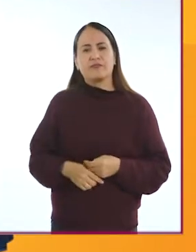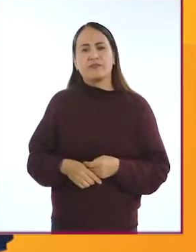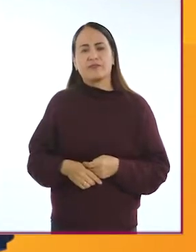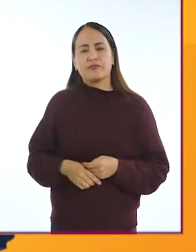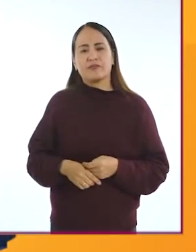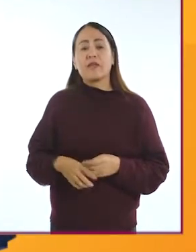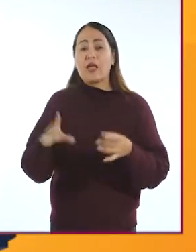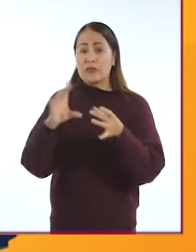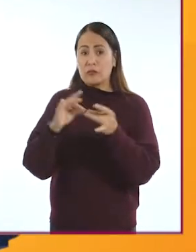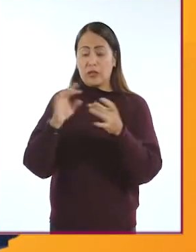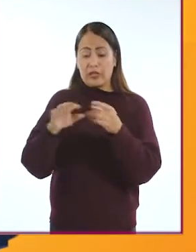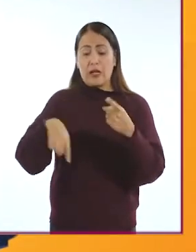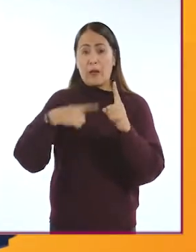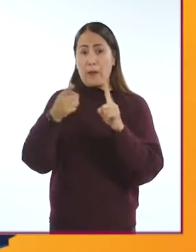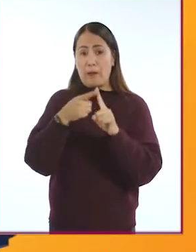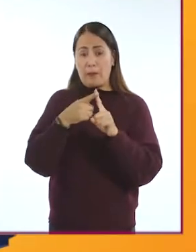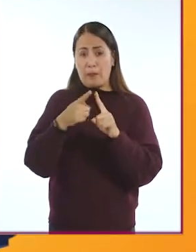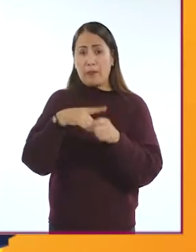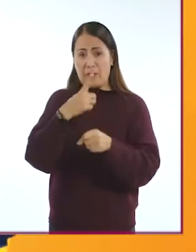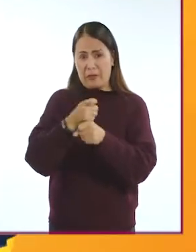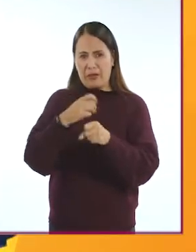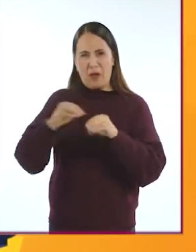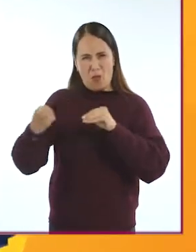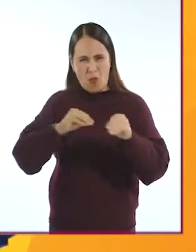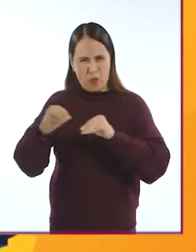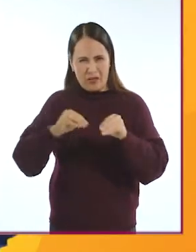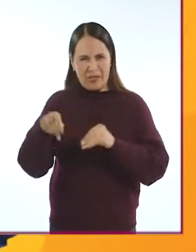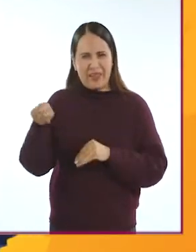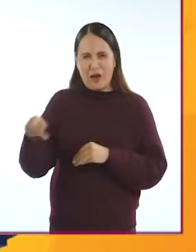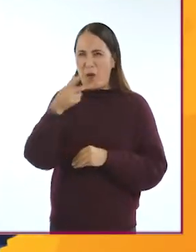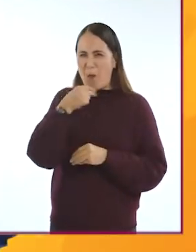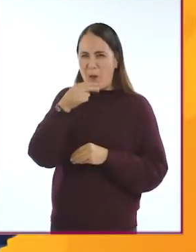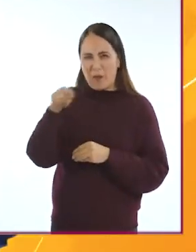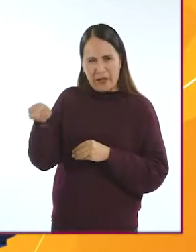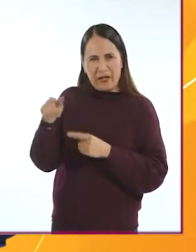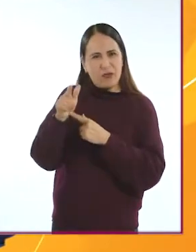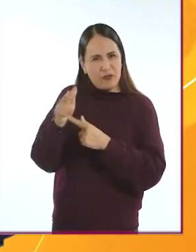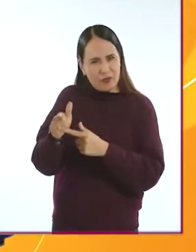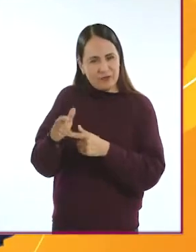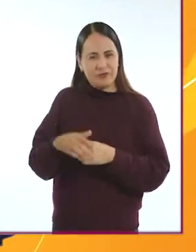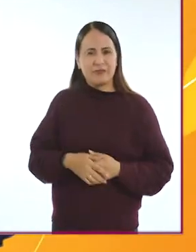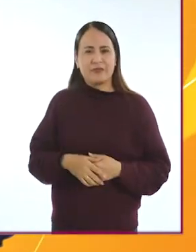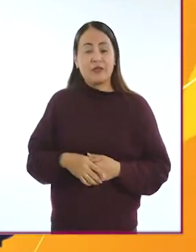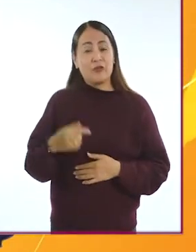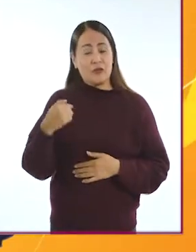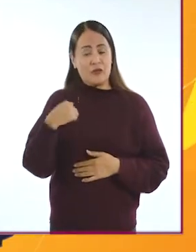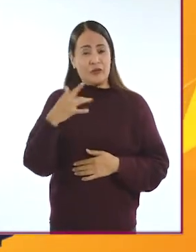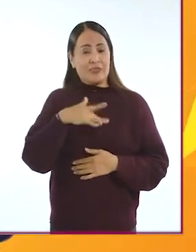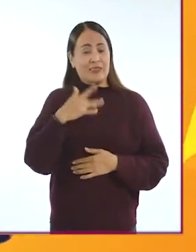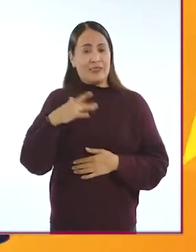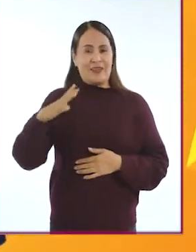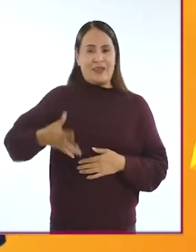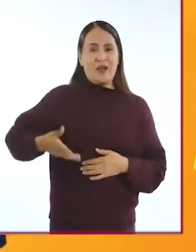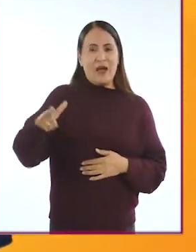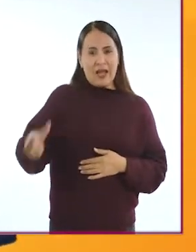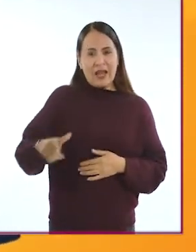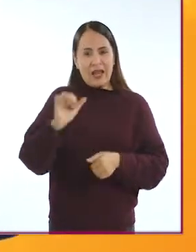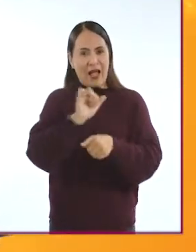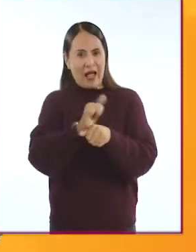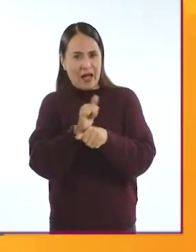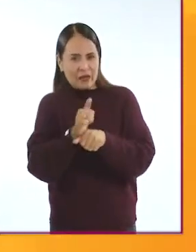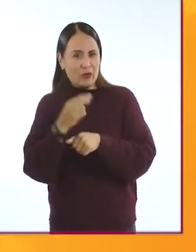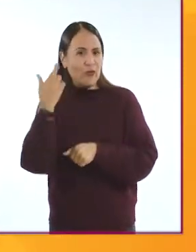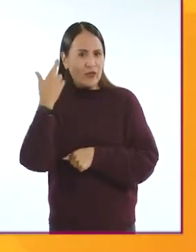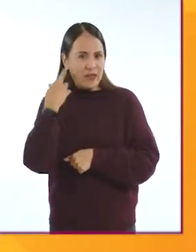Y para platicar de la primera, movilidad, seguimos platicando con nuestro amigo Eduardo Monsalvo. Quiero presumirles que, además de ser actor y